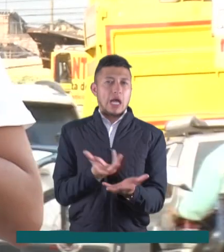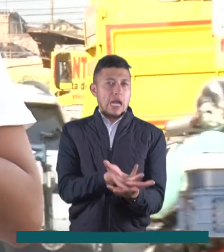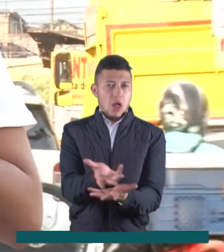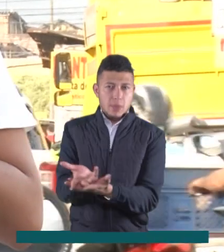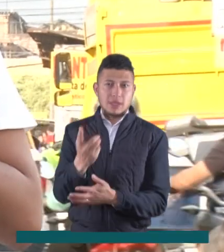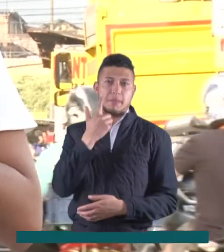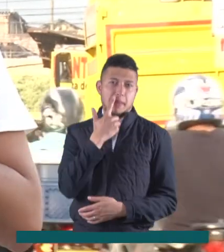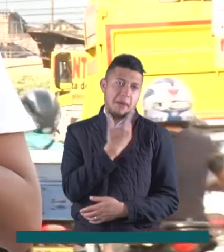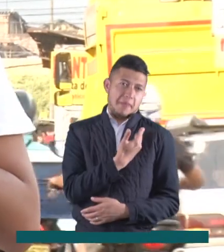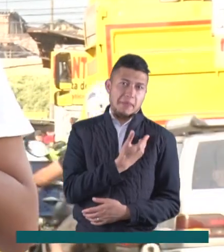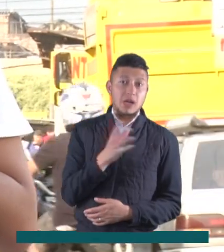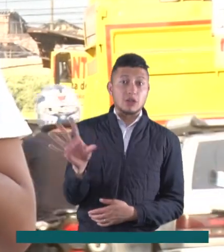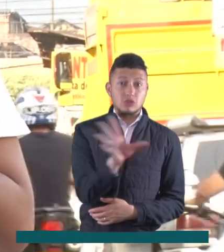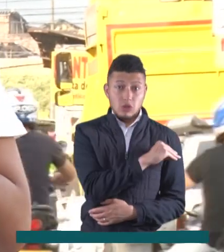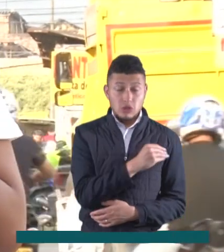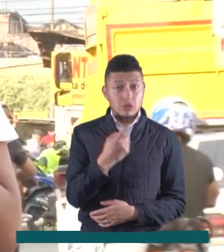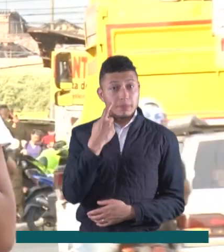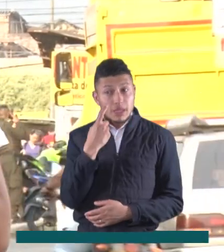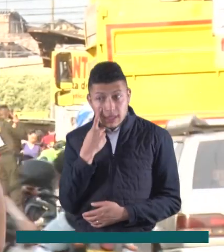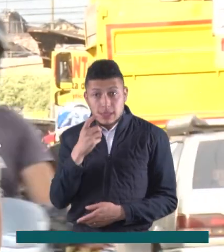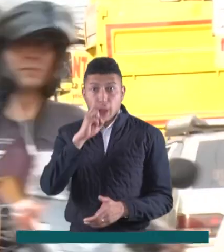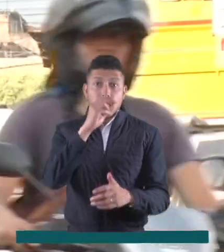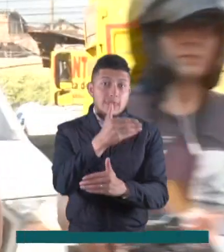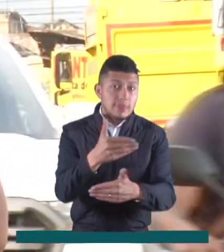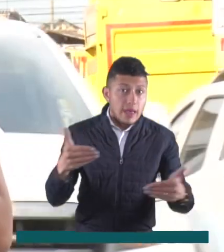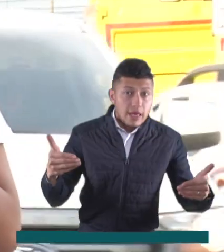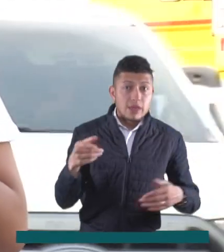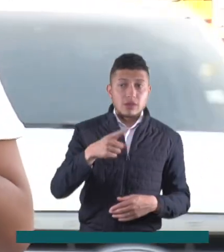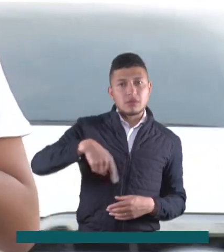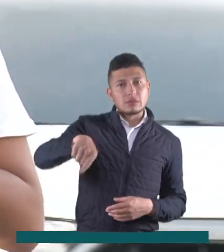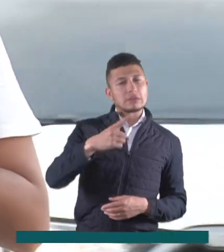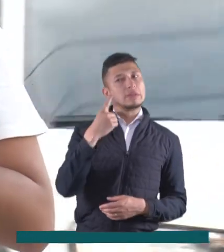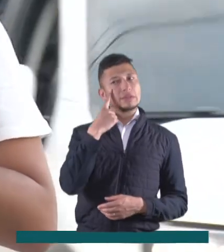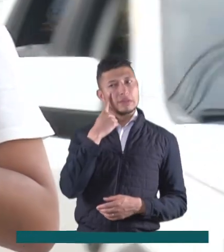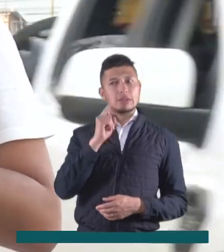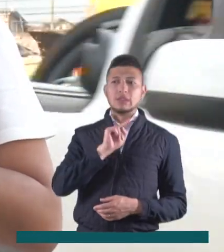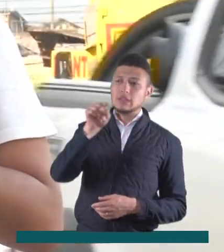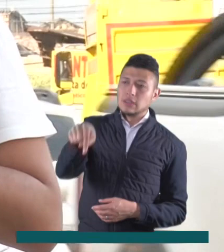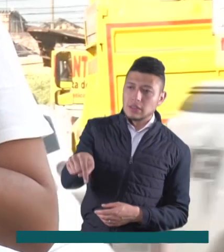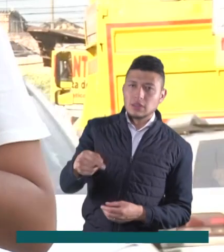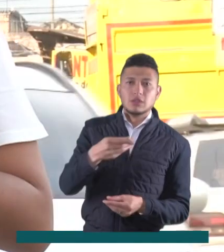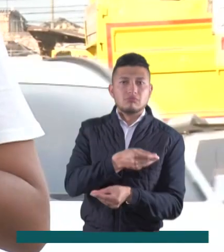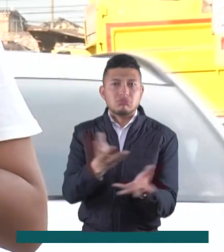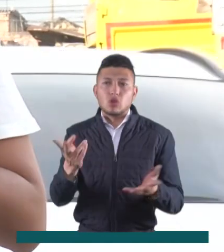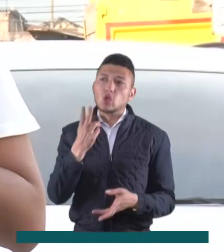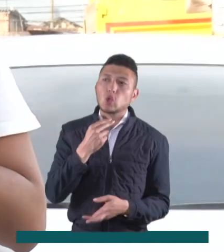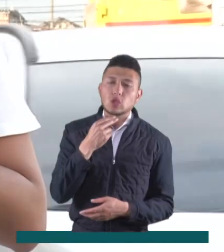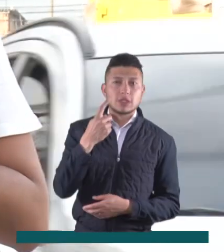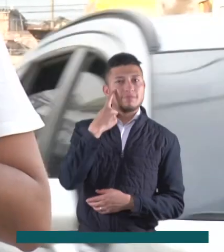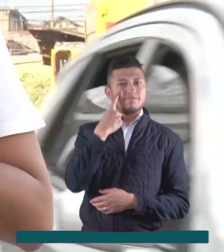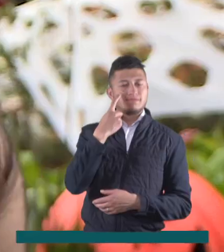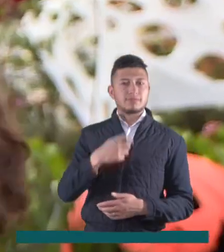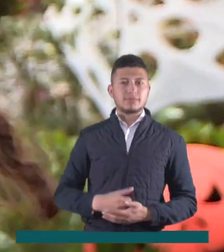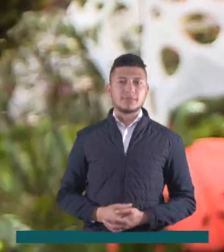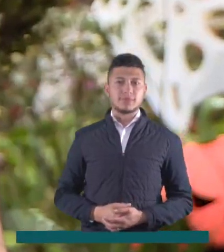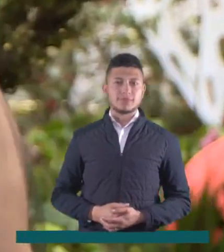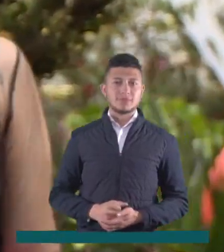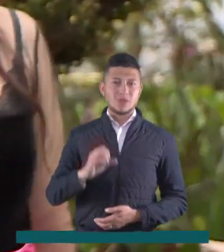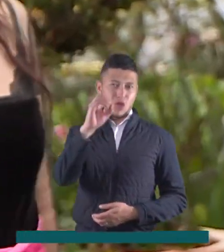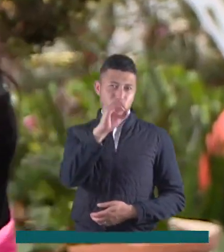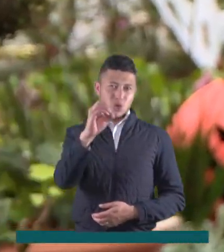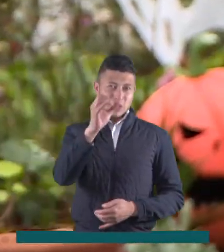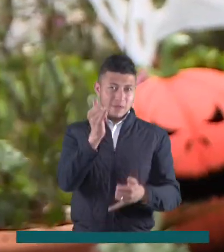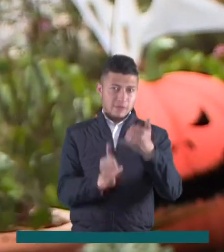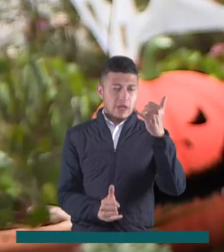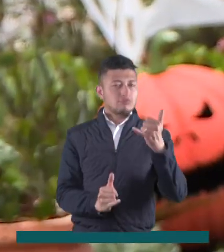entregado recomendaciones a los padres de familia para estar pendiente de sus niños y verificar los lugares donde se entregan los dulces. Finaliza